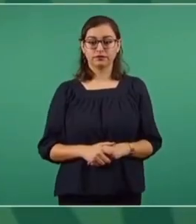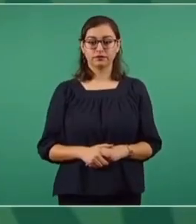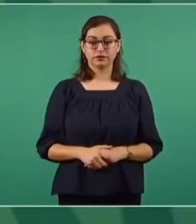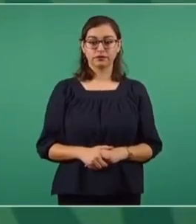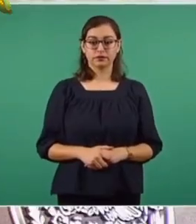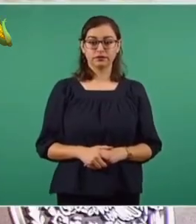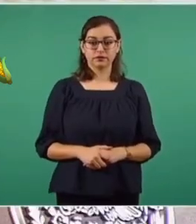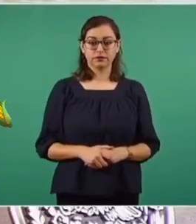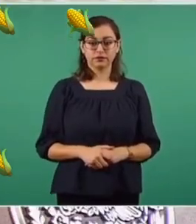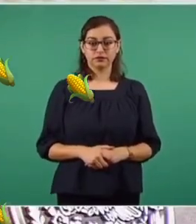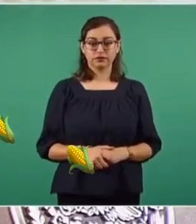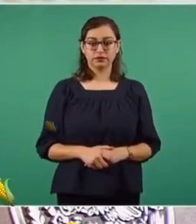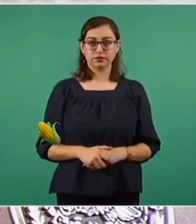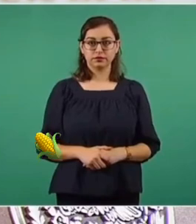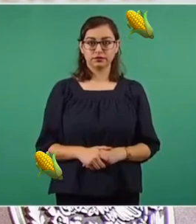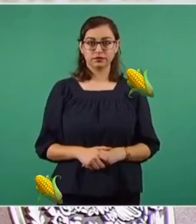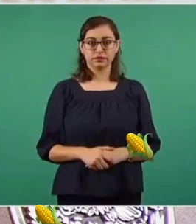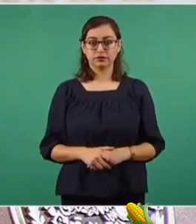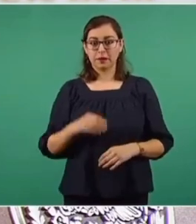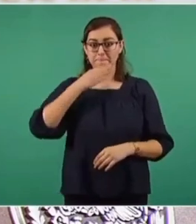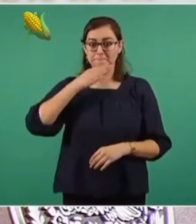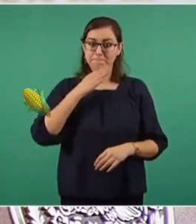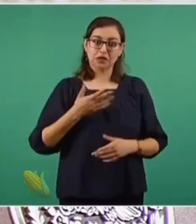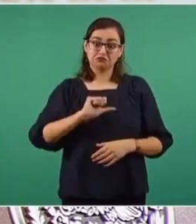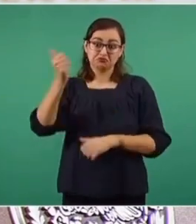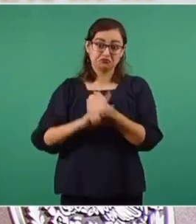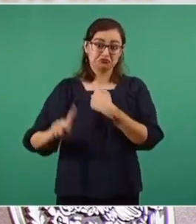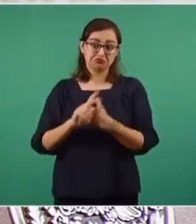y que se tenga más maíz,